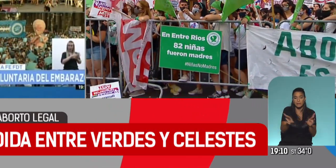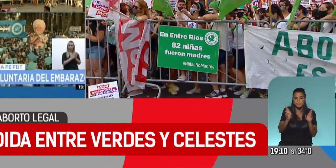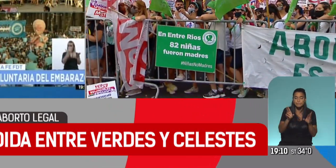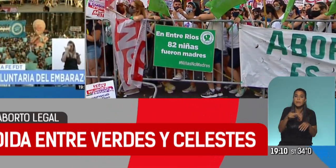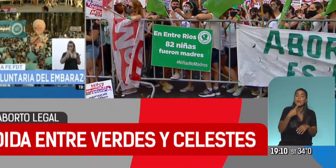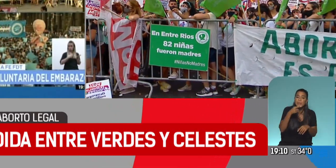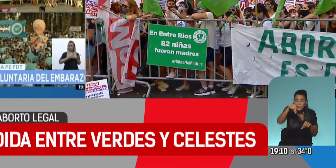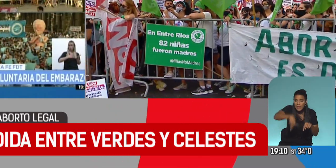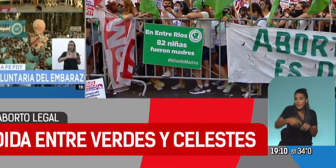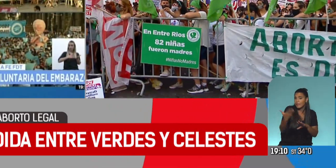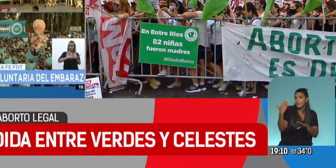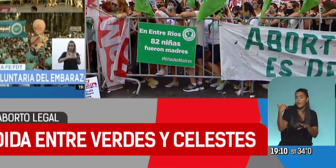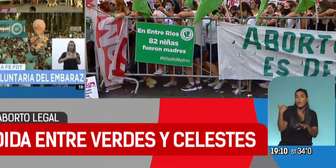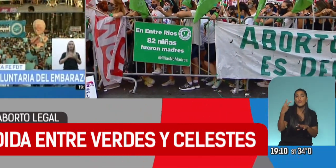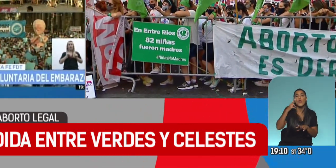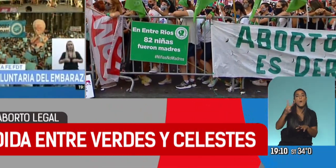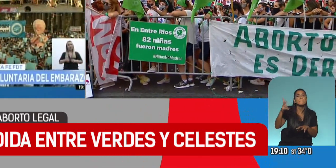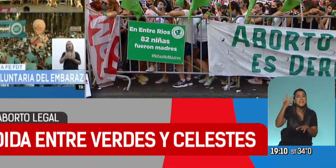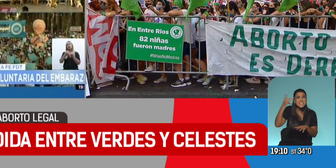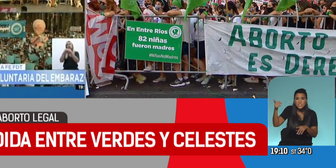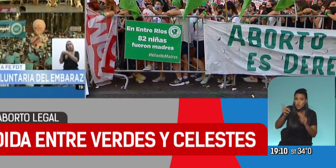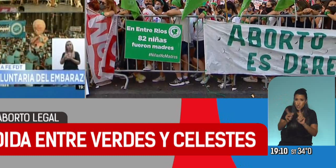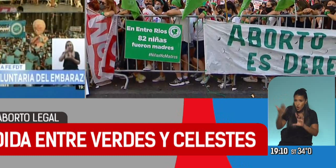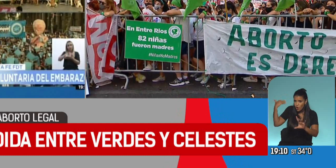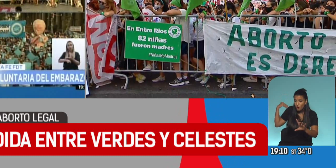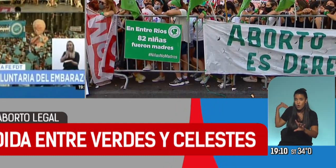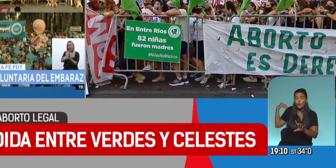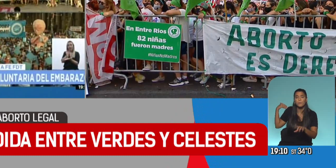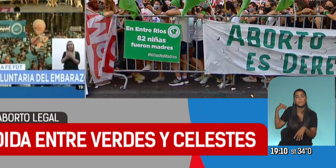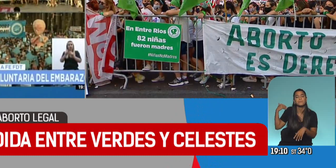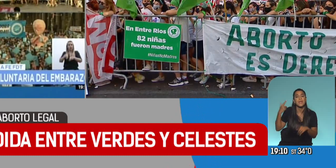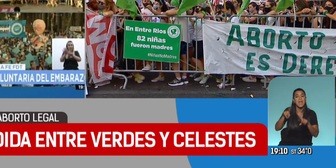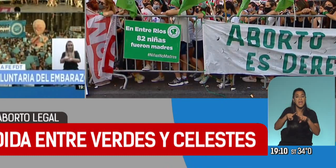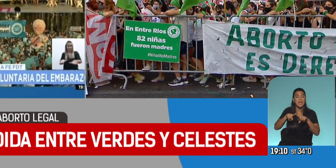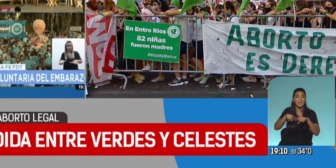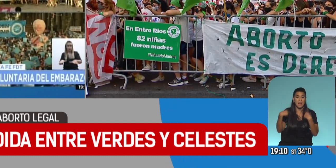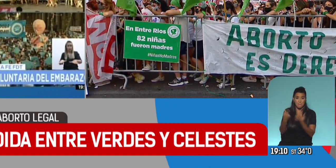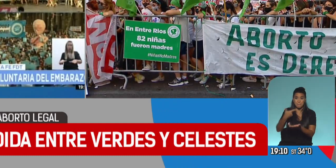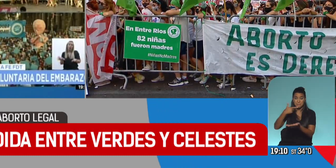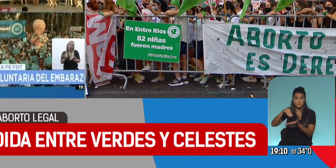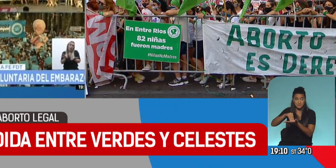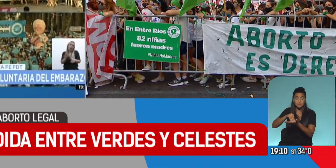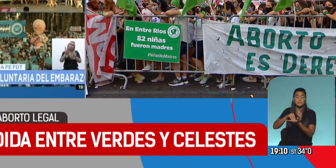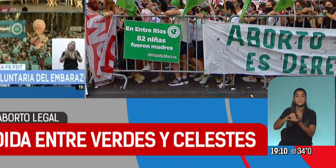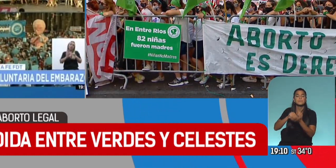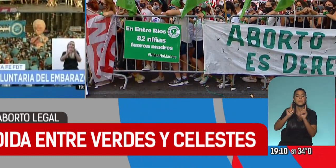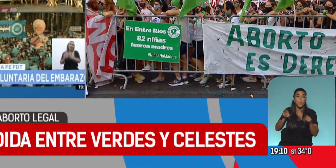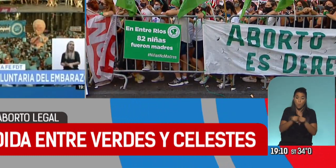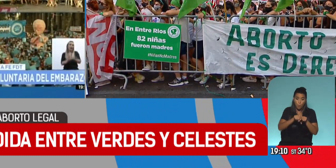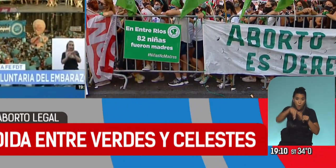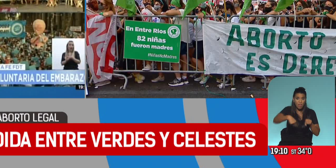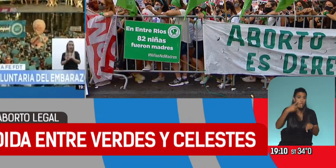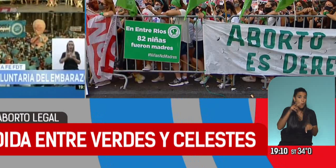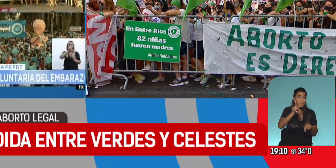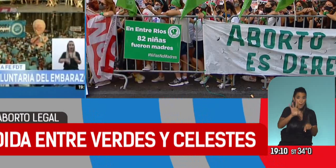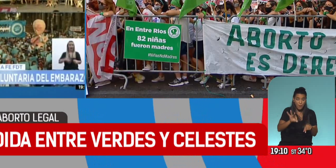sucedido en el 2018, donde pasó en la Cámara Vaca, como sucedió también en este 2020,